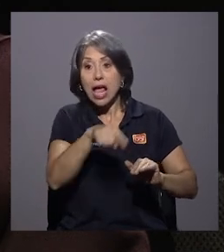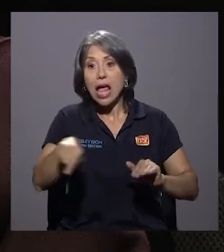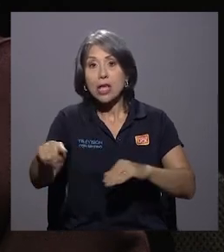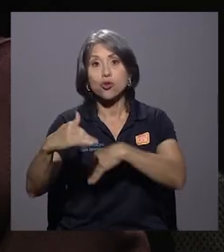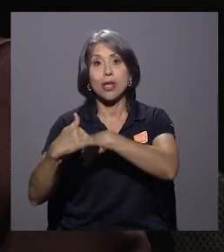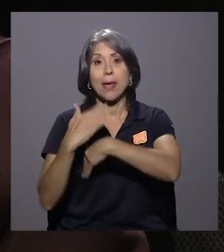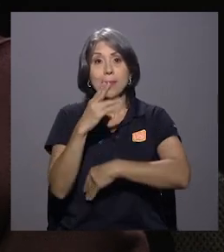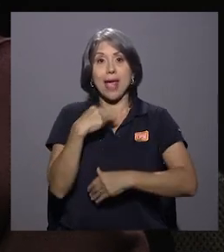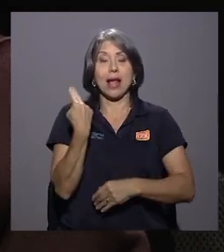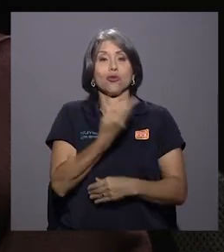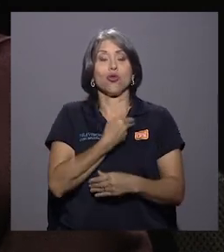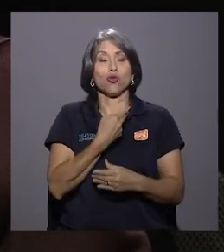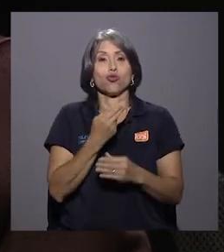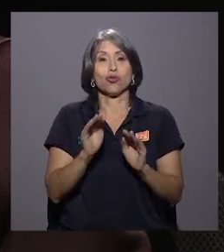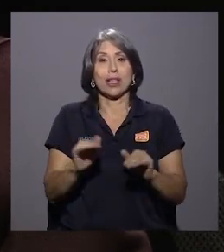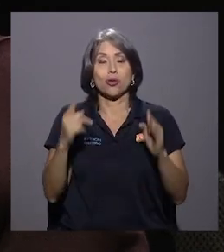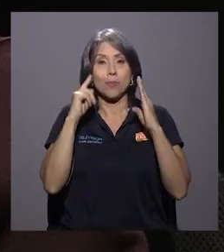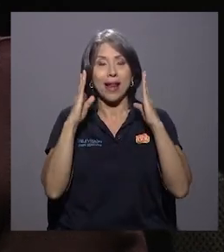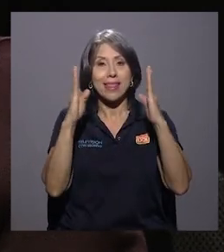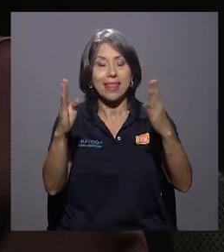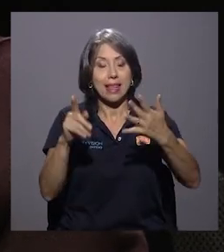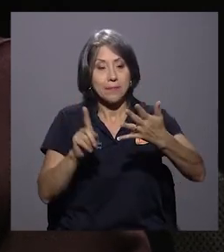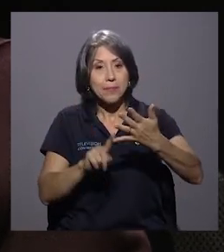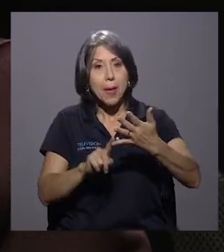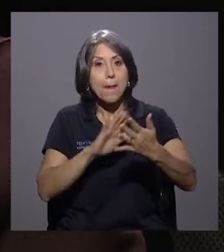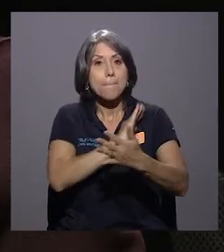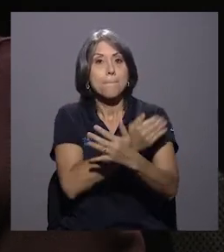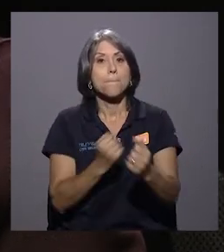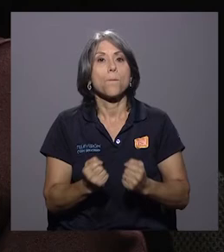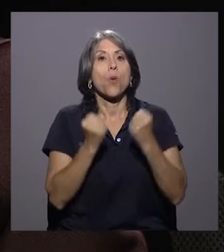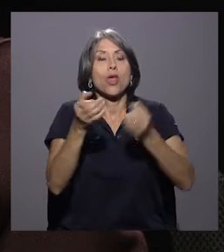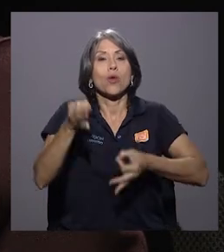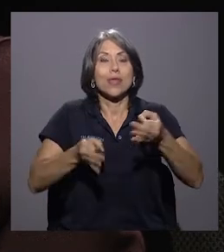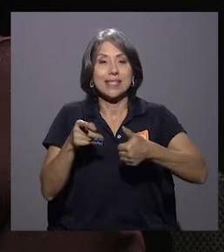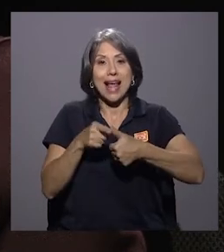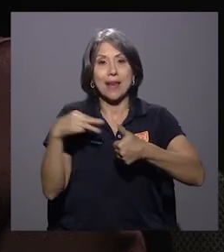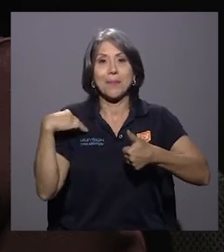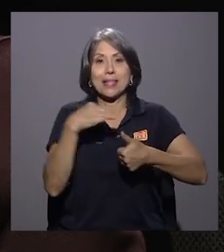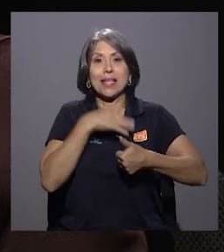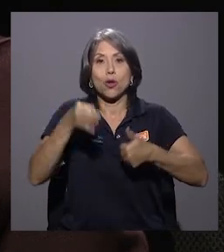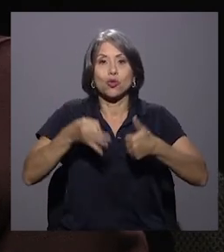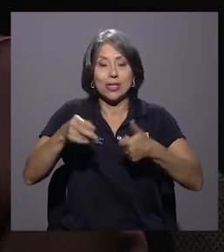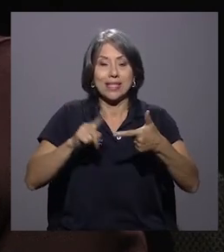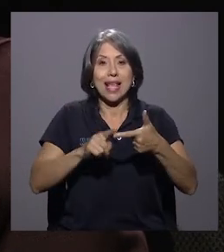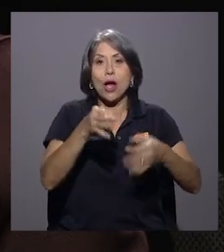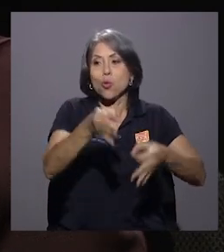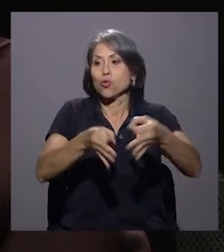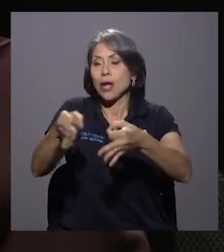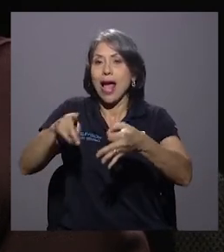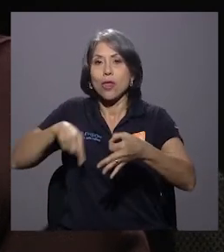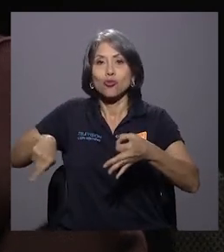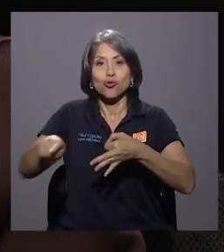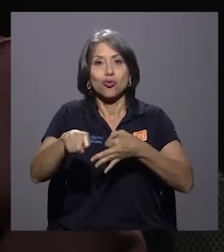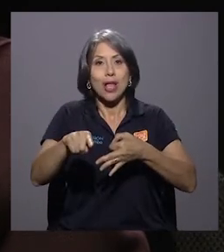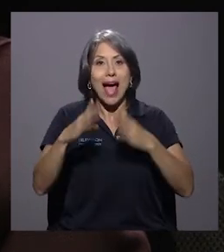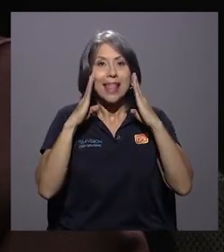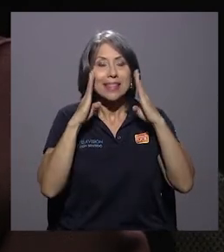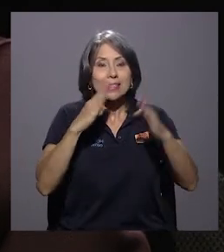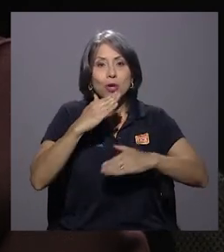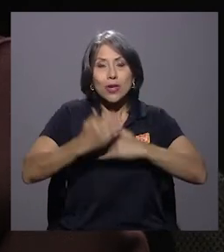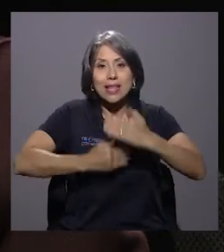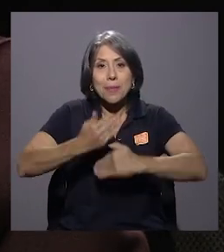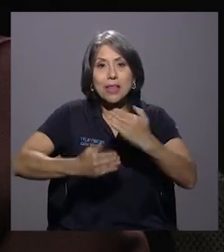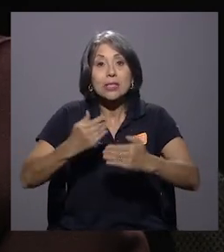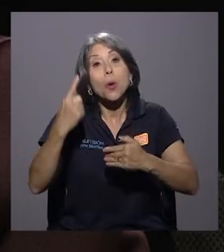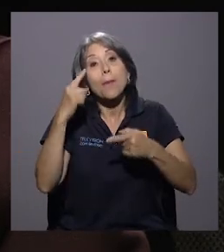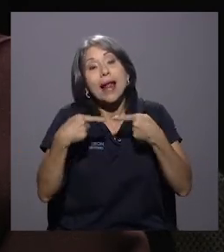para atender. El Poder Judicial, el Ministerio de Justicia, los juzgados en la atención y la tramitación de los casos, ya sea